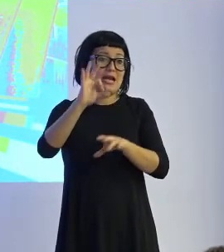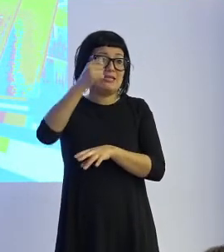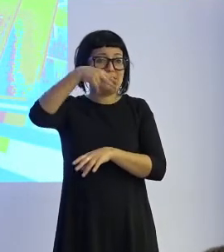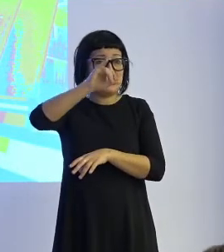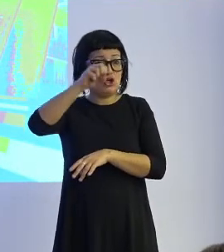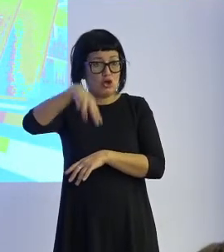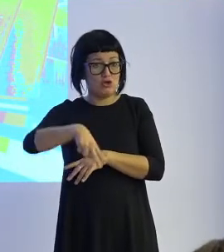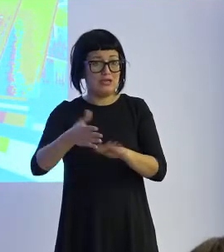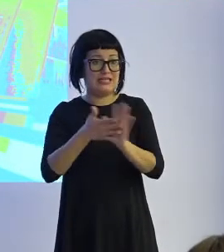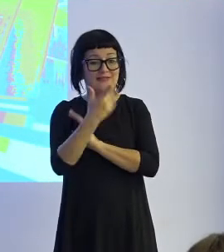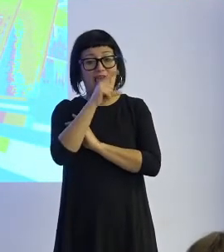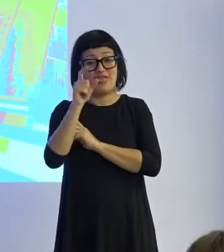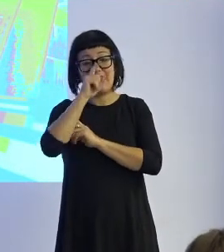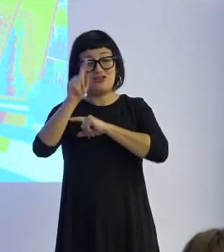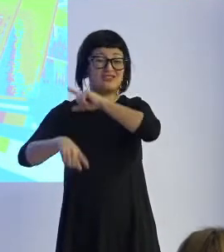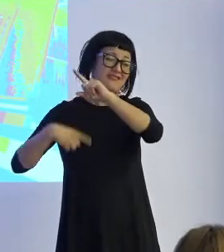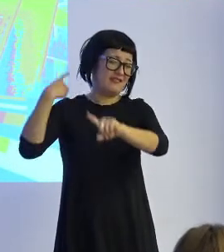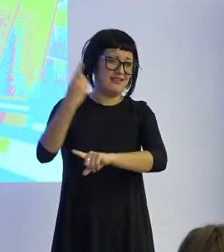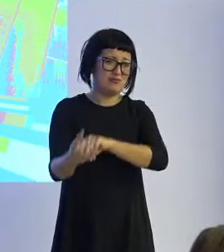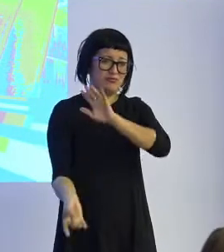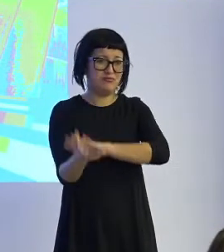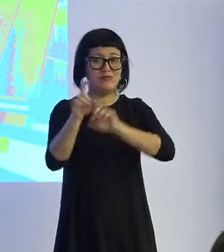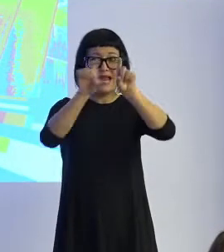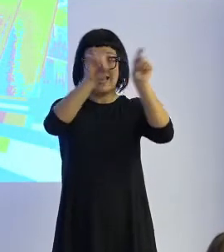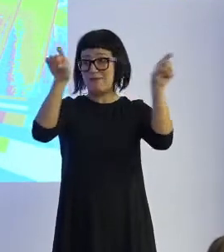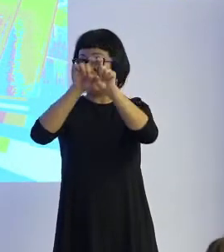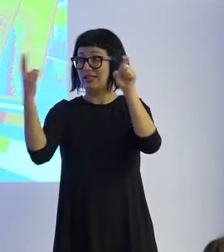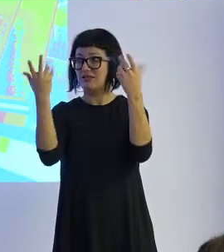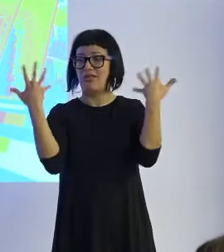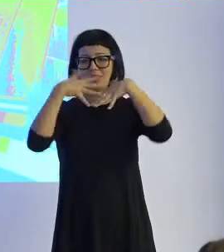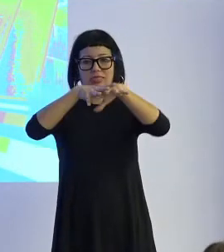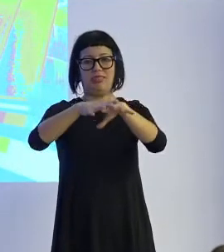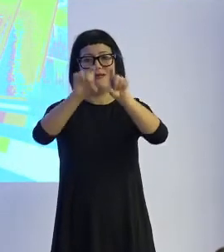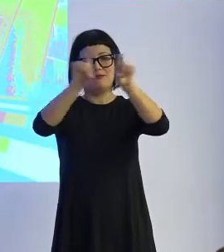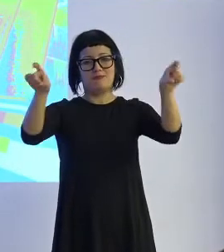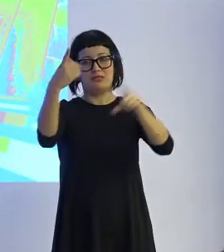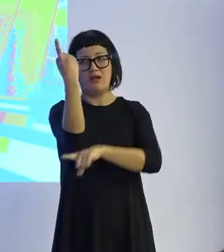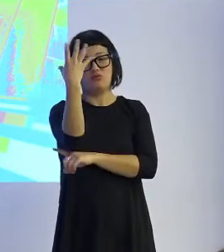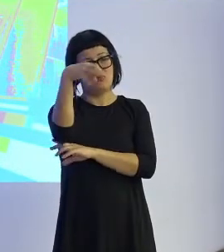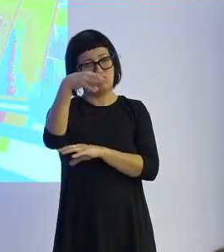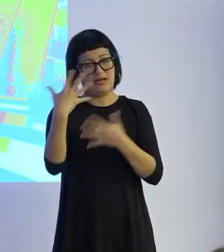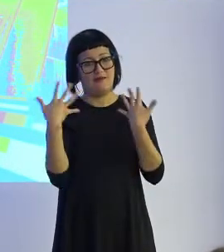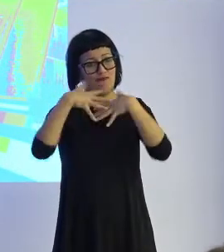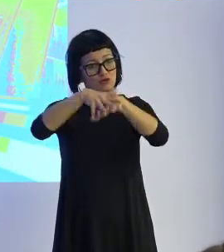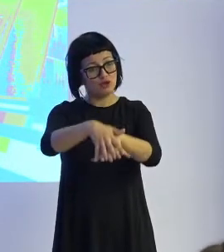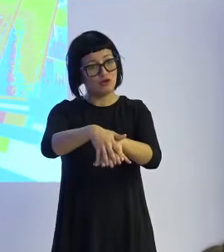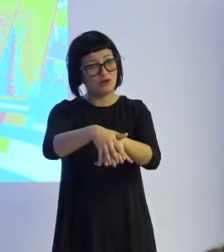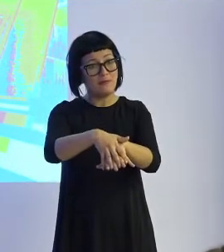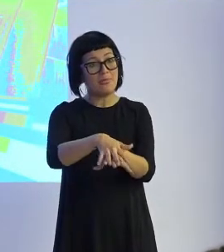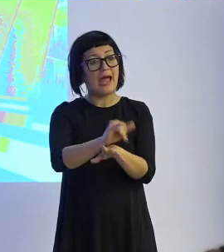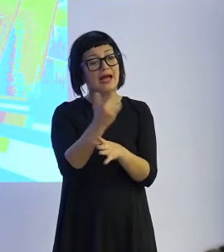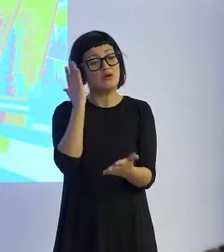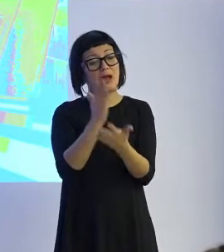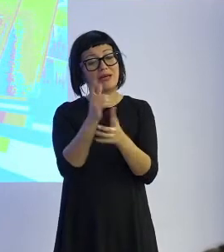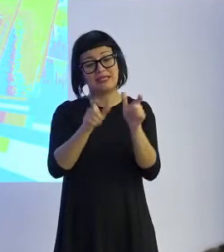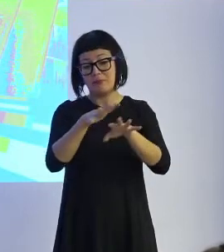curiosamente casi 100 años después estas dos empresas se han unido ahora somos la misma nos hemos fusionado hay una parte también